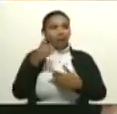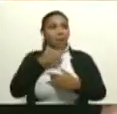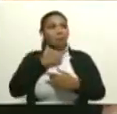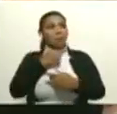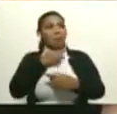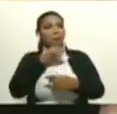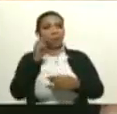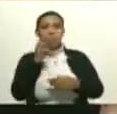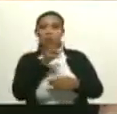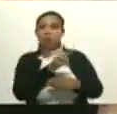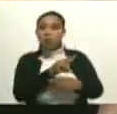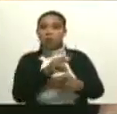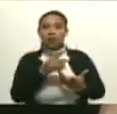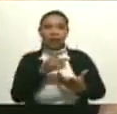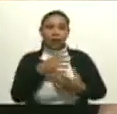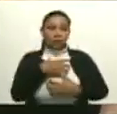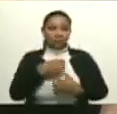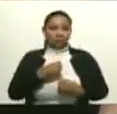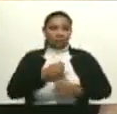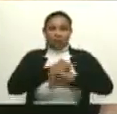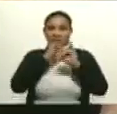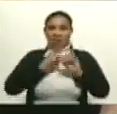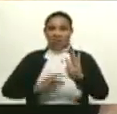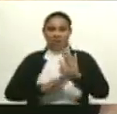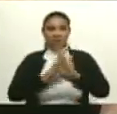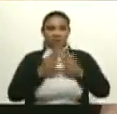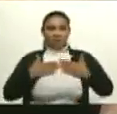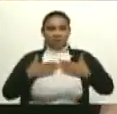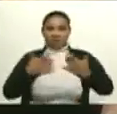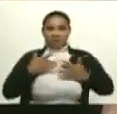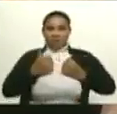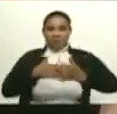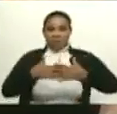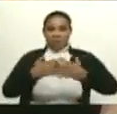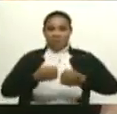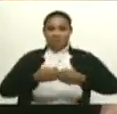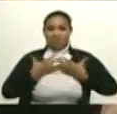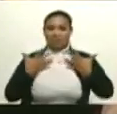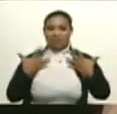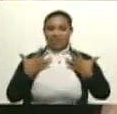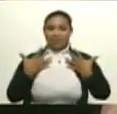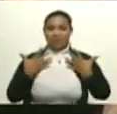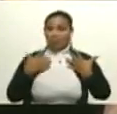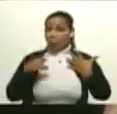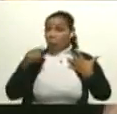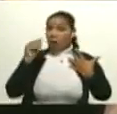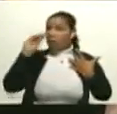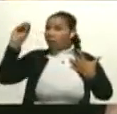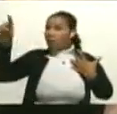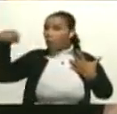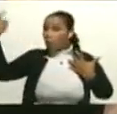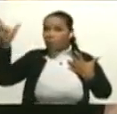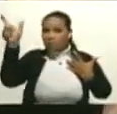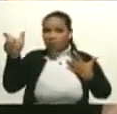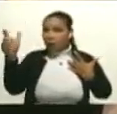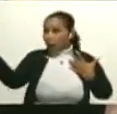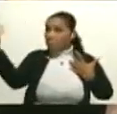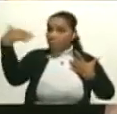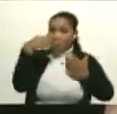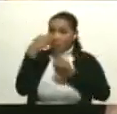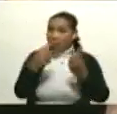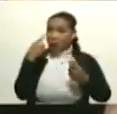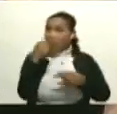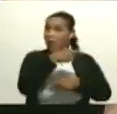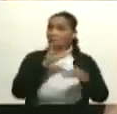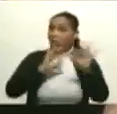golpeado, sale feliz de una función y ya le dice a otra persona para ir y eso va transformando poco a poco.